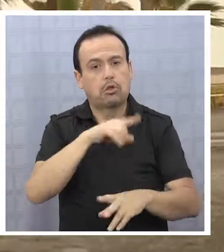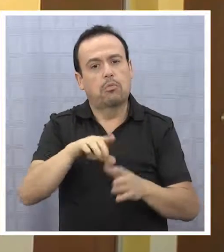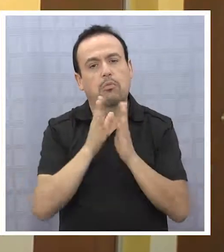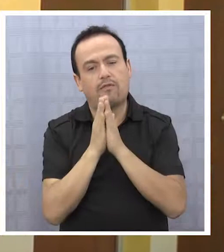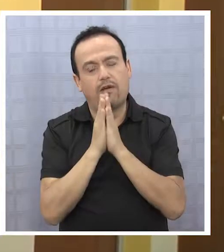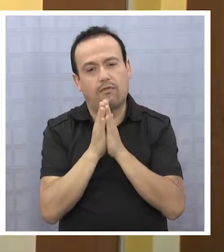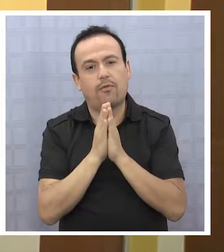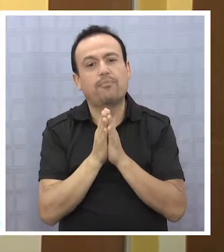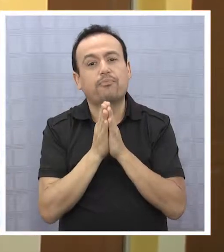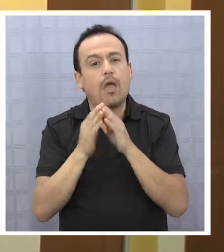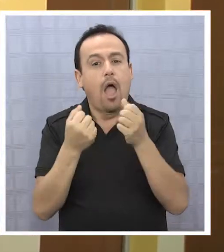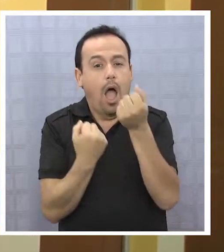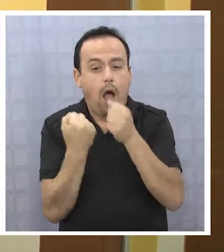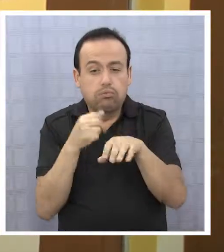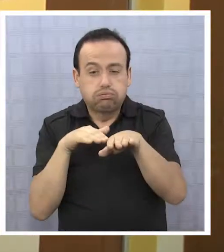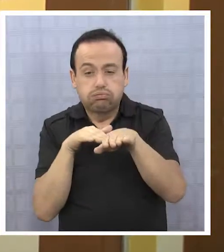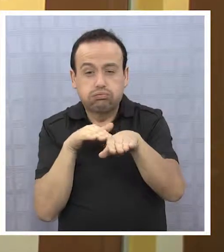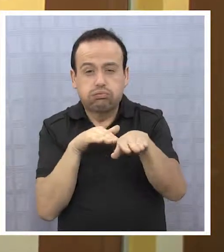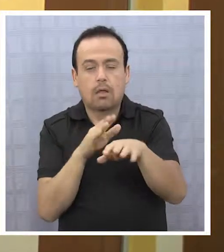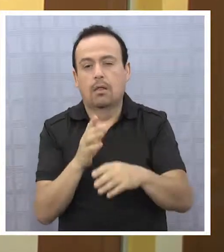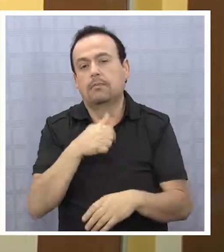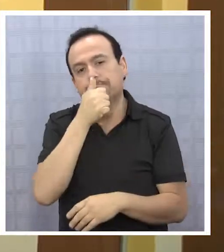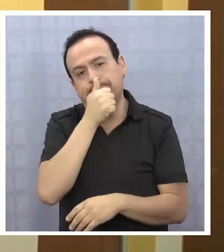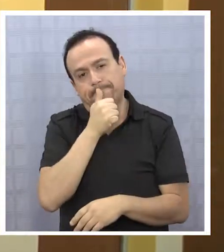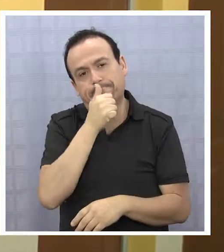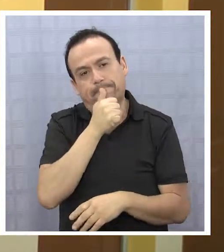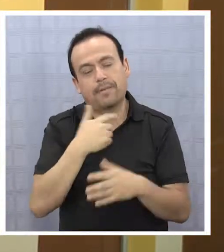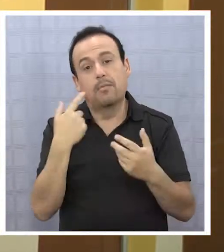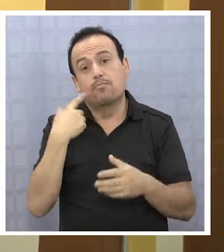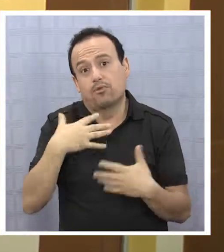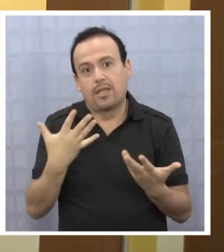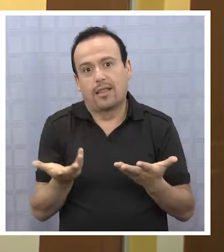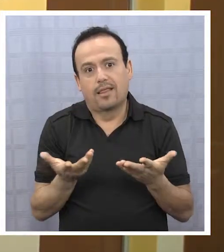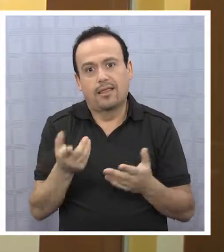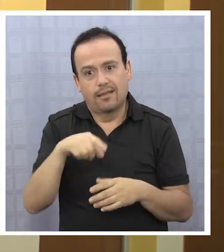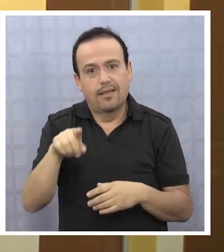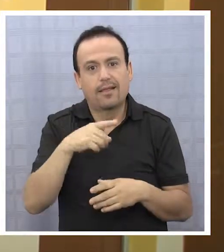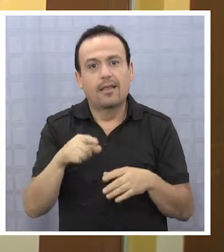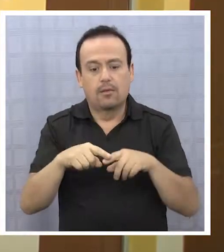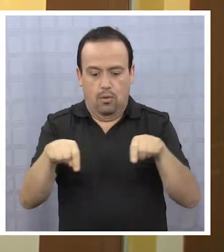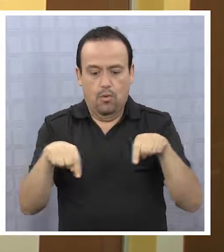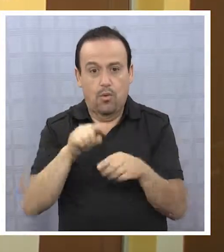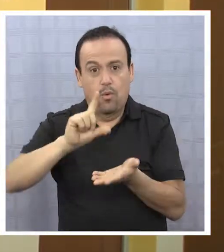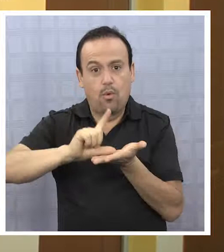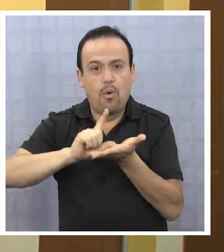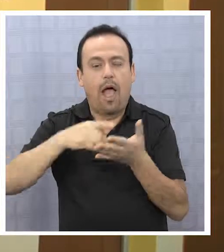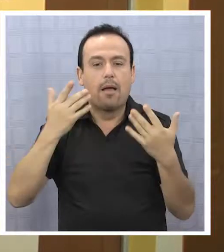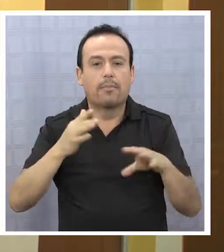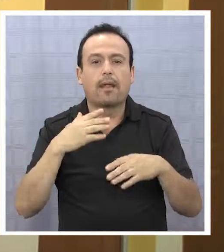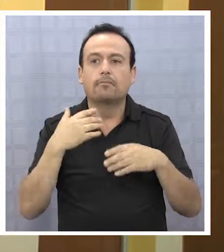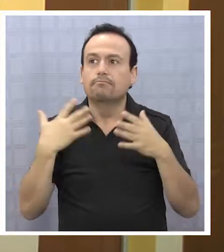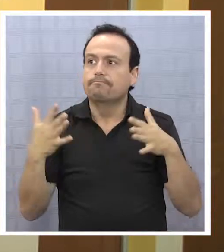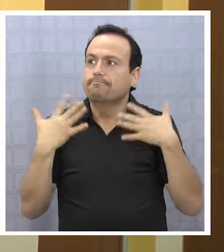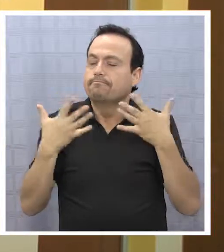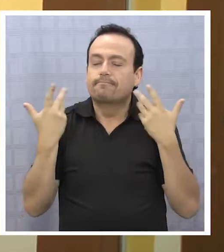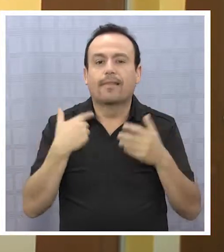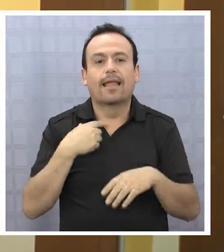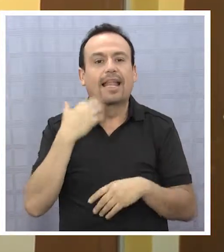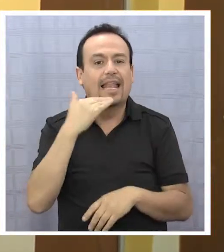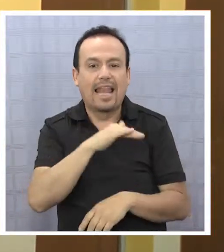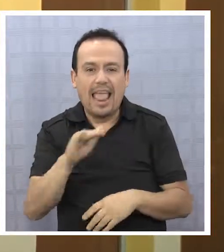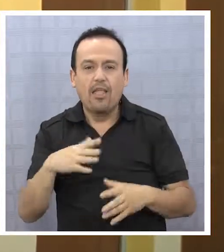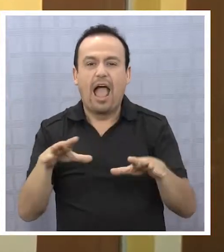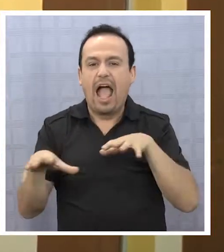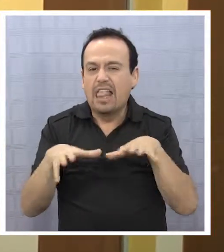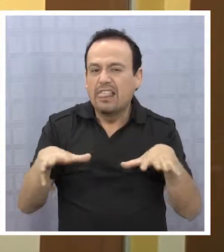paciencia, porque si bien es cierto, todos manejamos, también es importante tener un espacio para la distracción, para que los